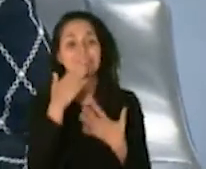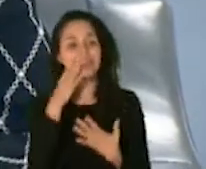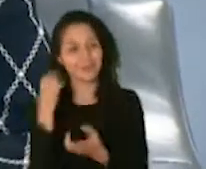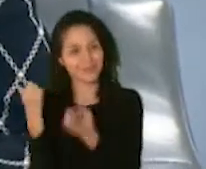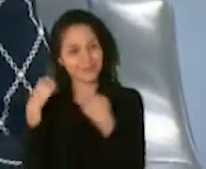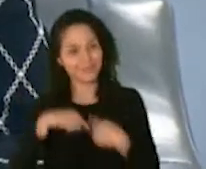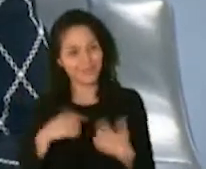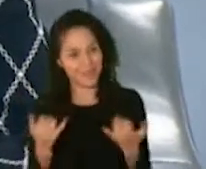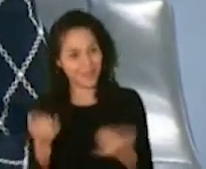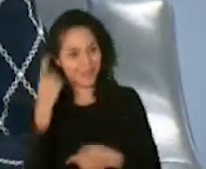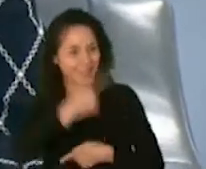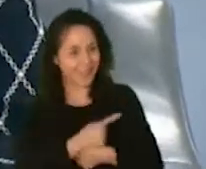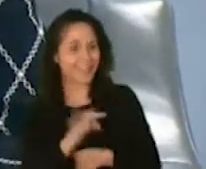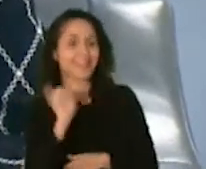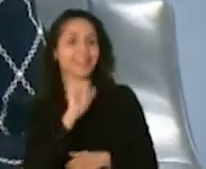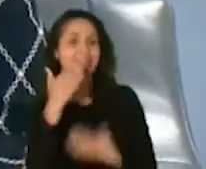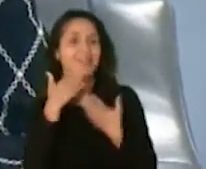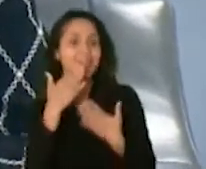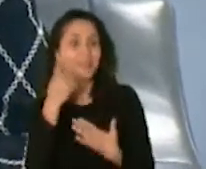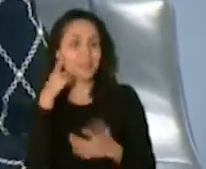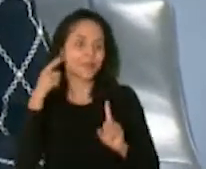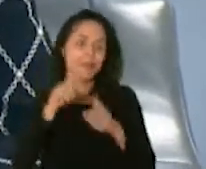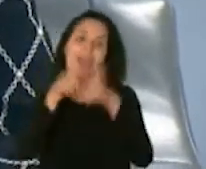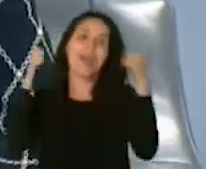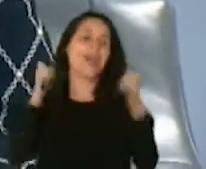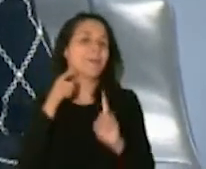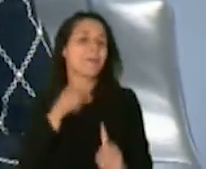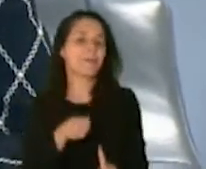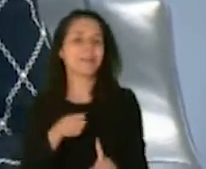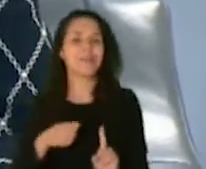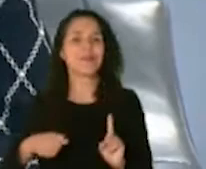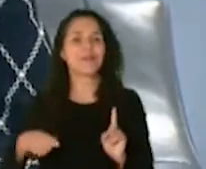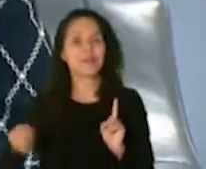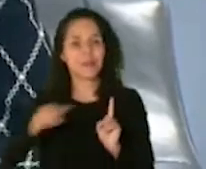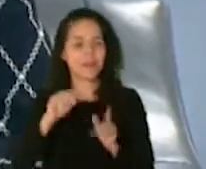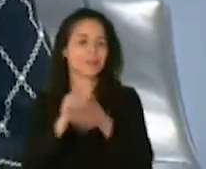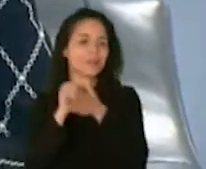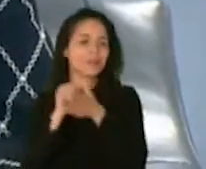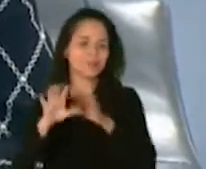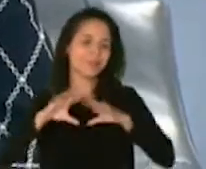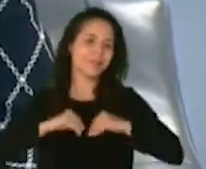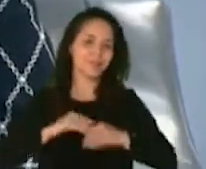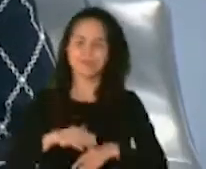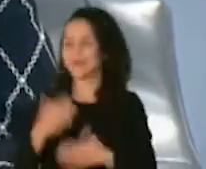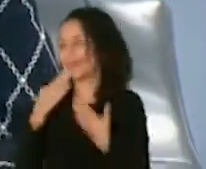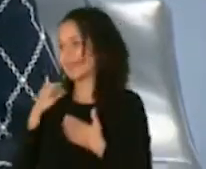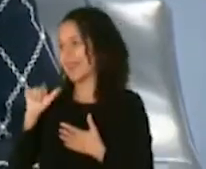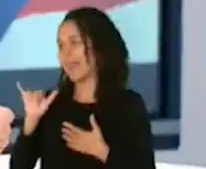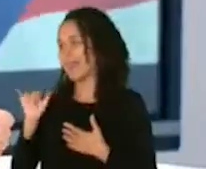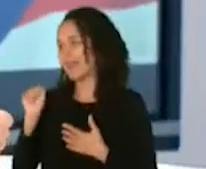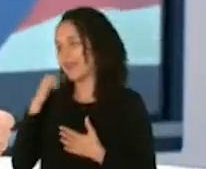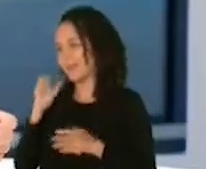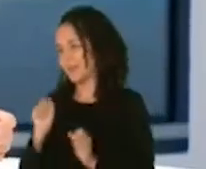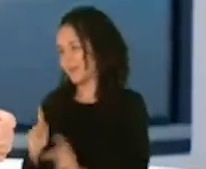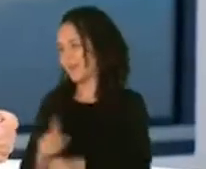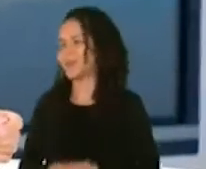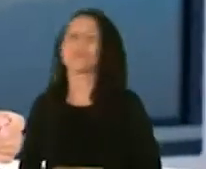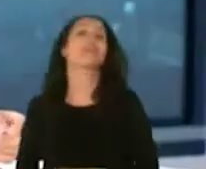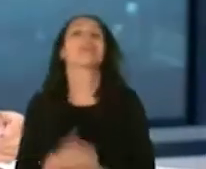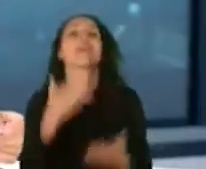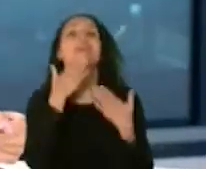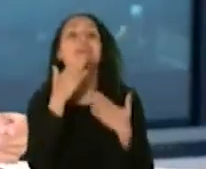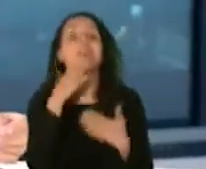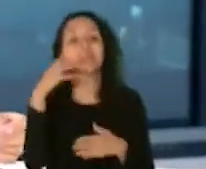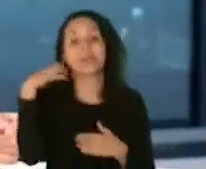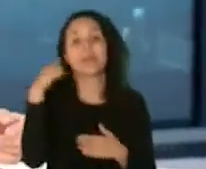estar aquí en el día de hoy y gracias por esta gran misión que ha aceptado dirigir. Gracias Lili por la oportunidad. Y gracias